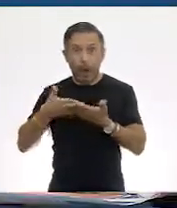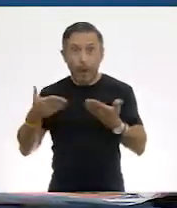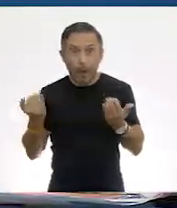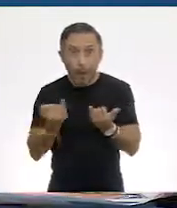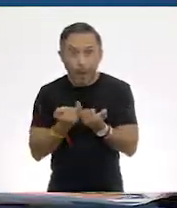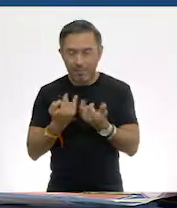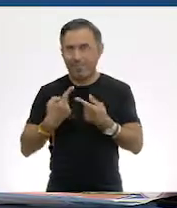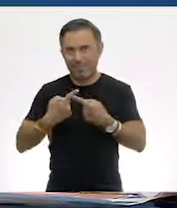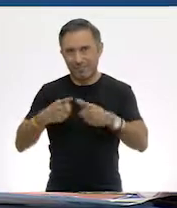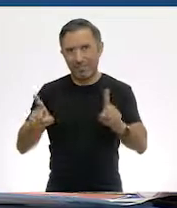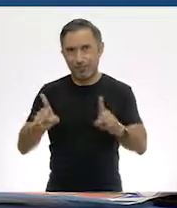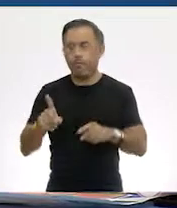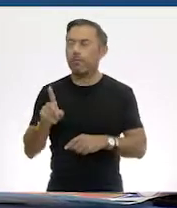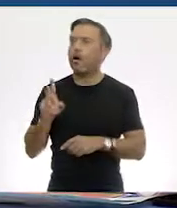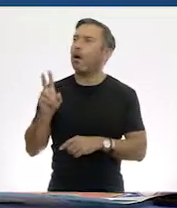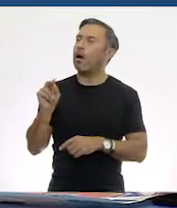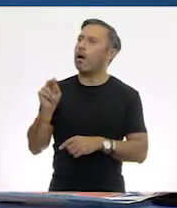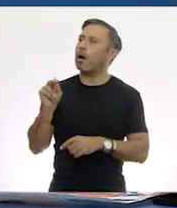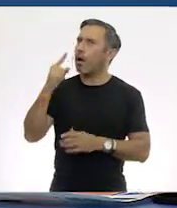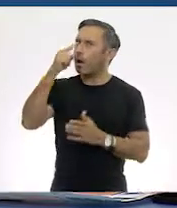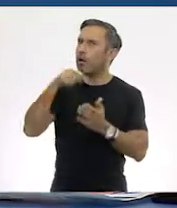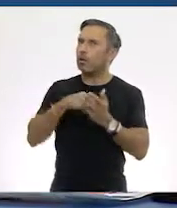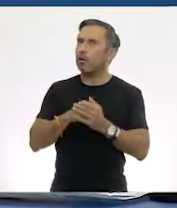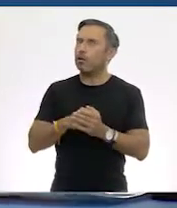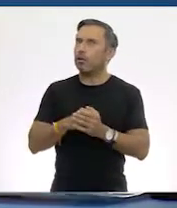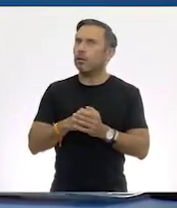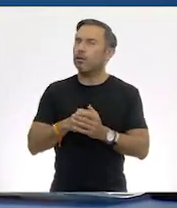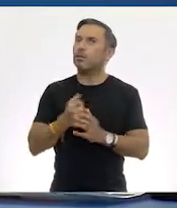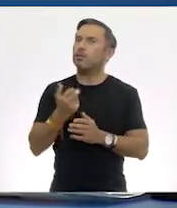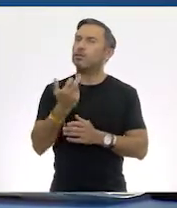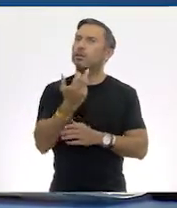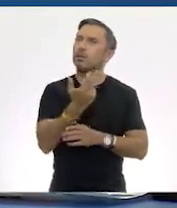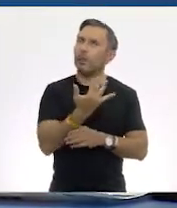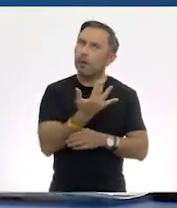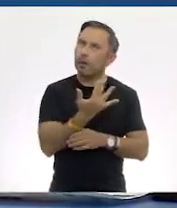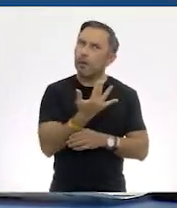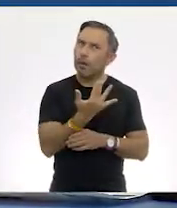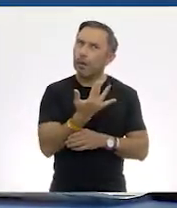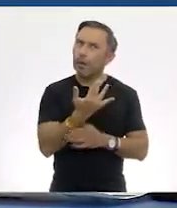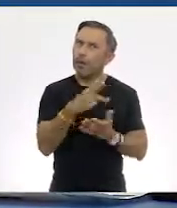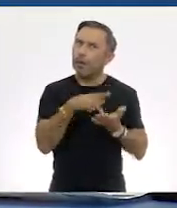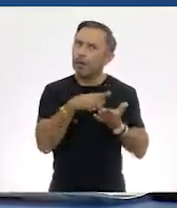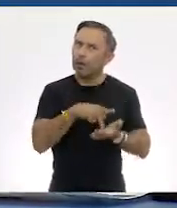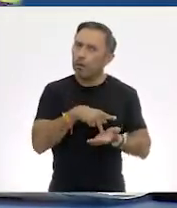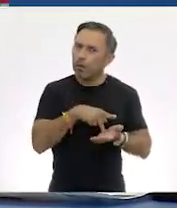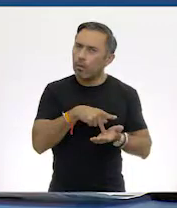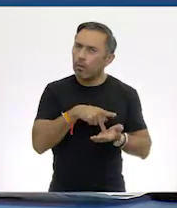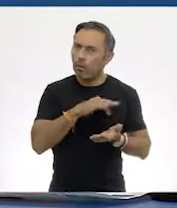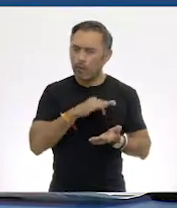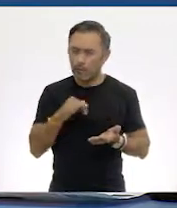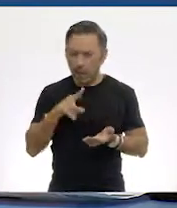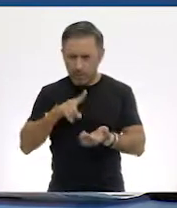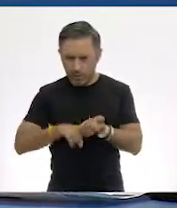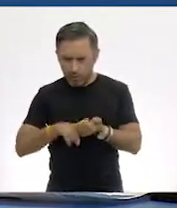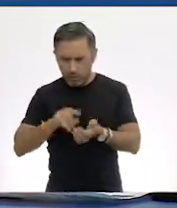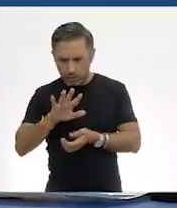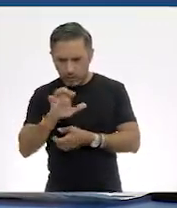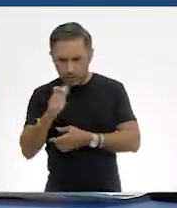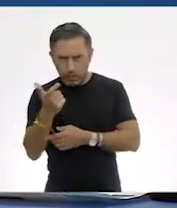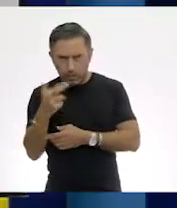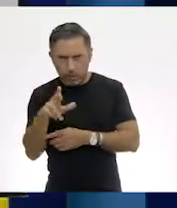creo que no. Ahora no se puede dividir los 50 kilogramos entre los 500 gramos.